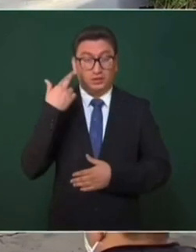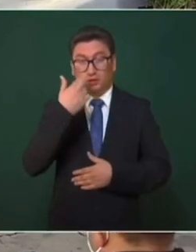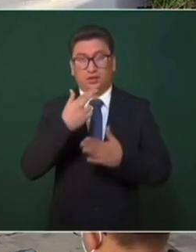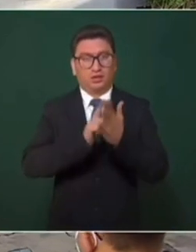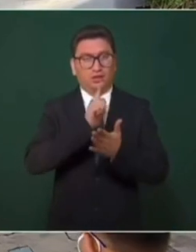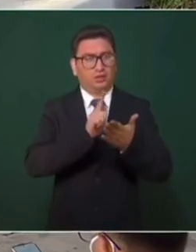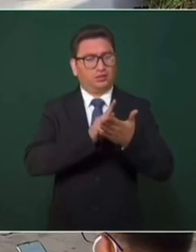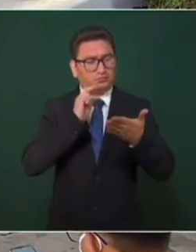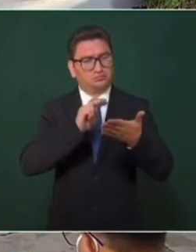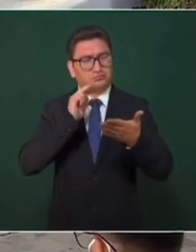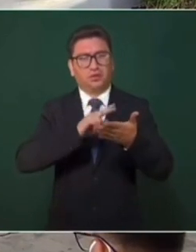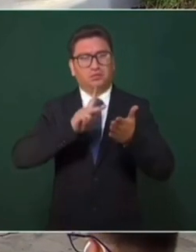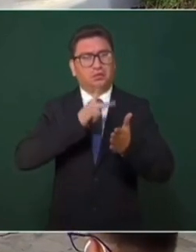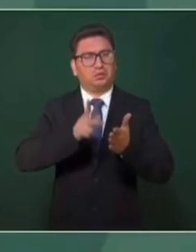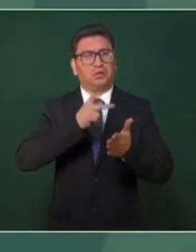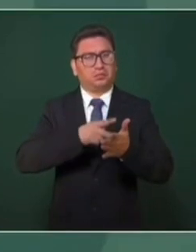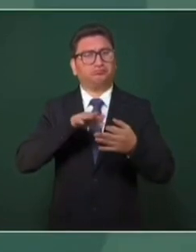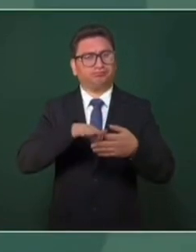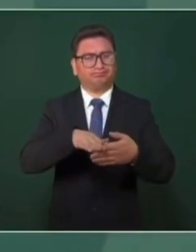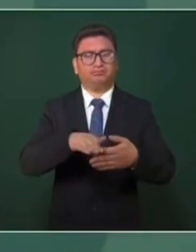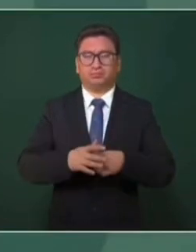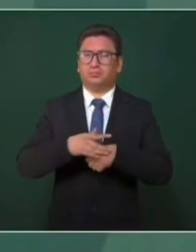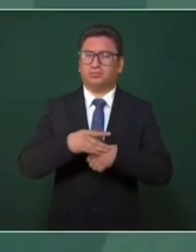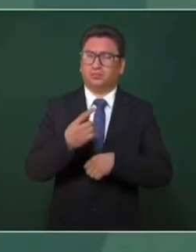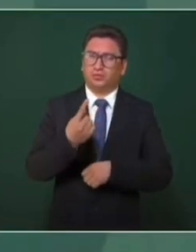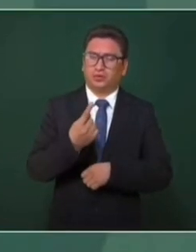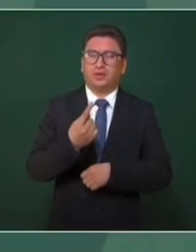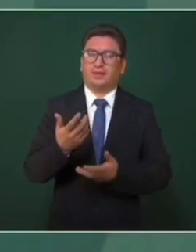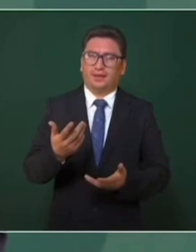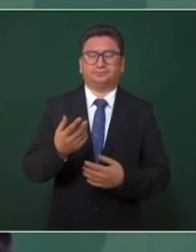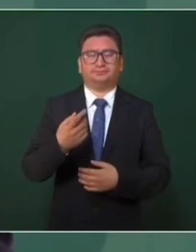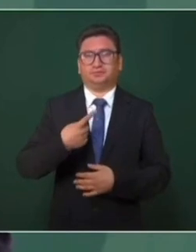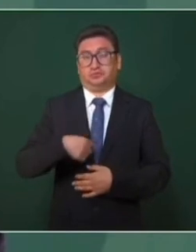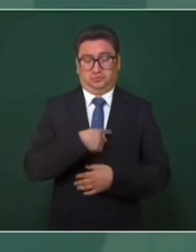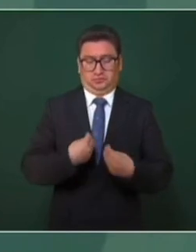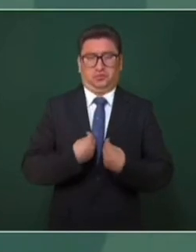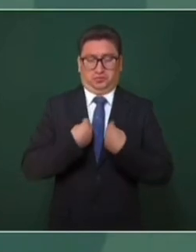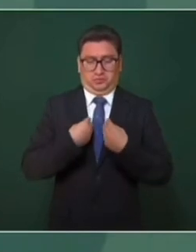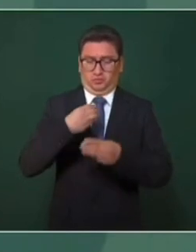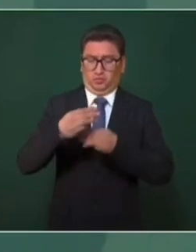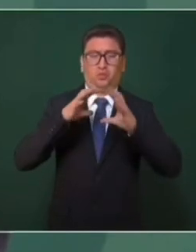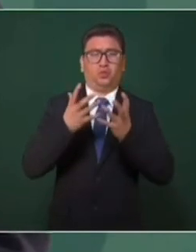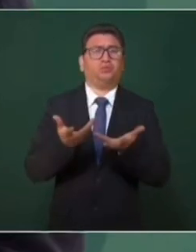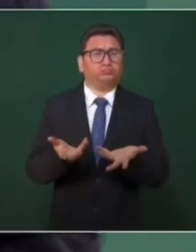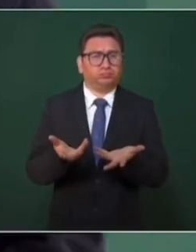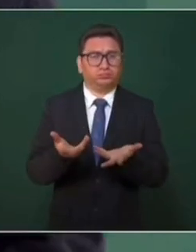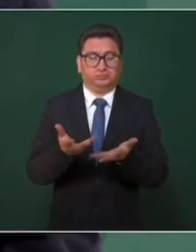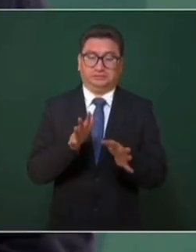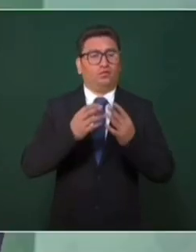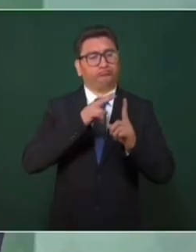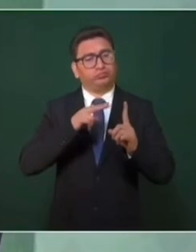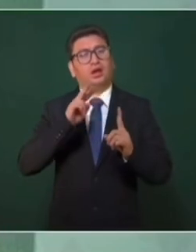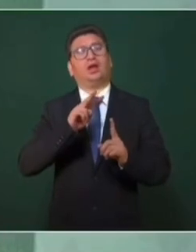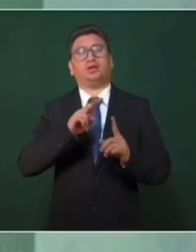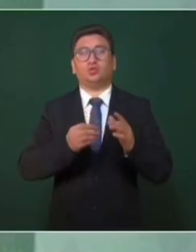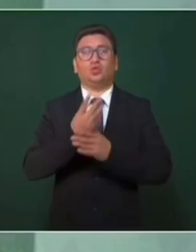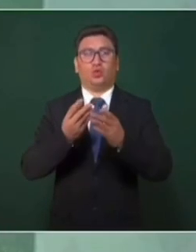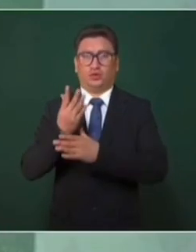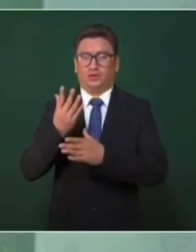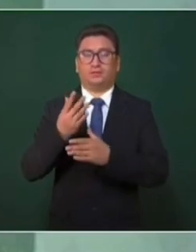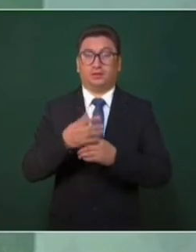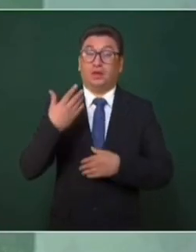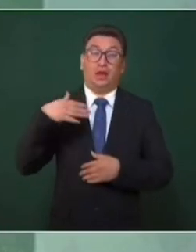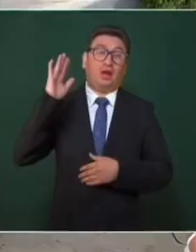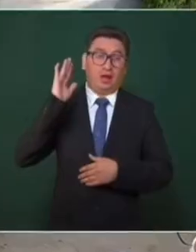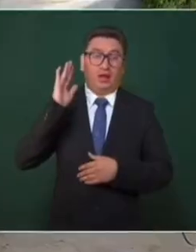marco legal constantemente, porque vivimos en un mundo cambiante. Cuando se aprobó